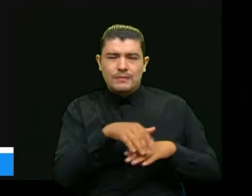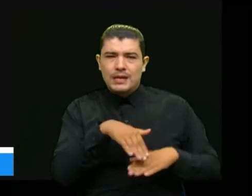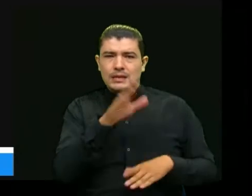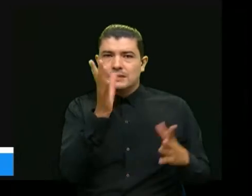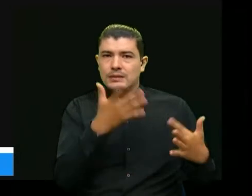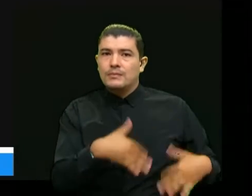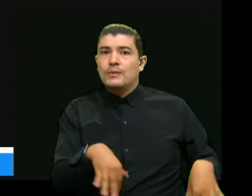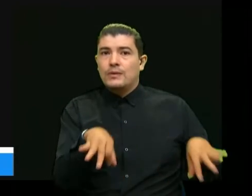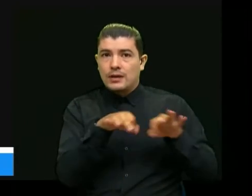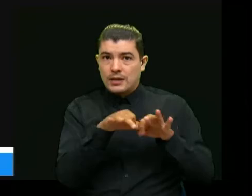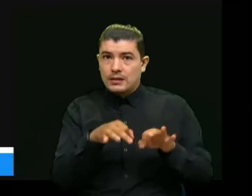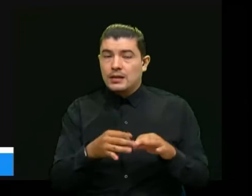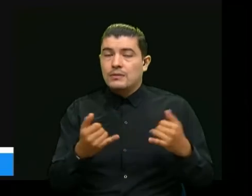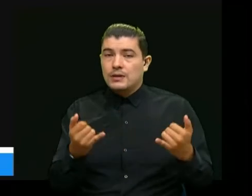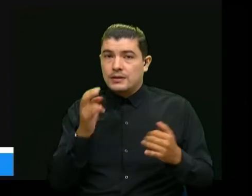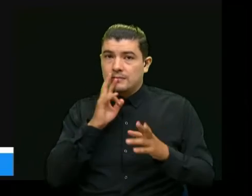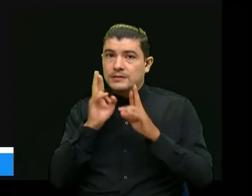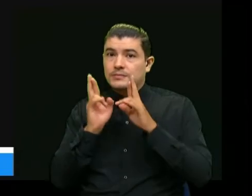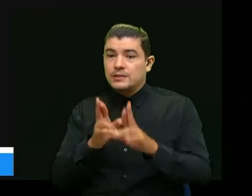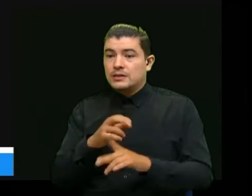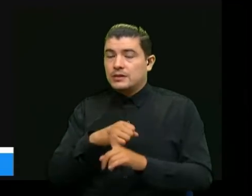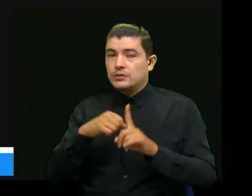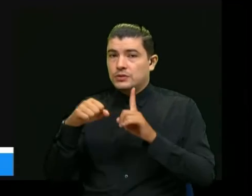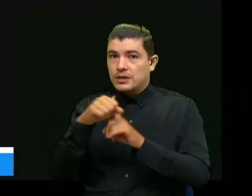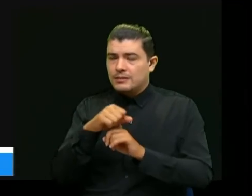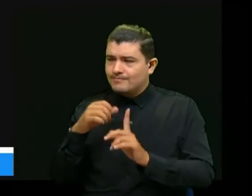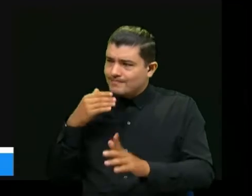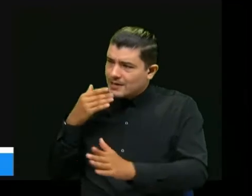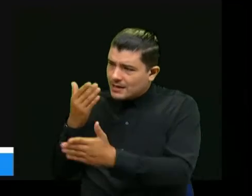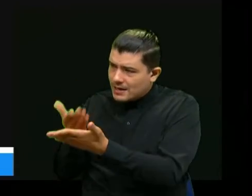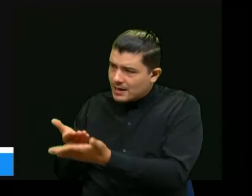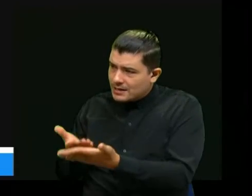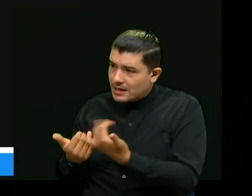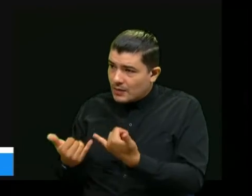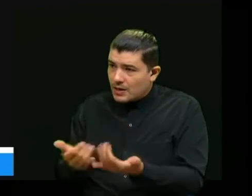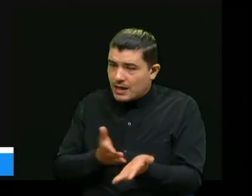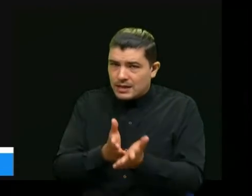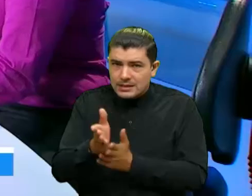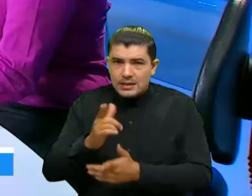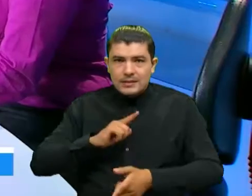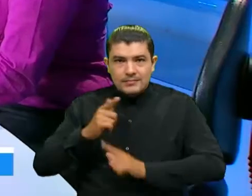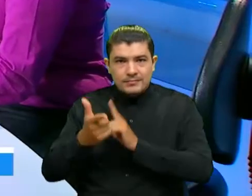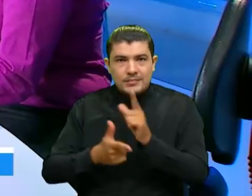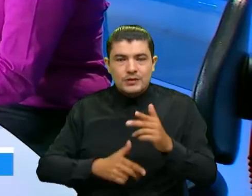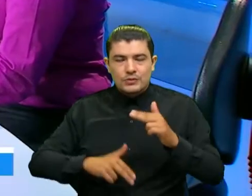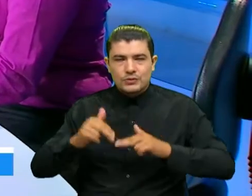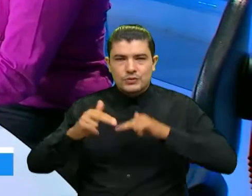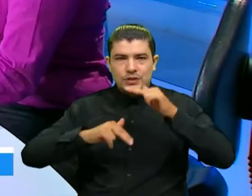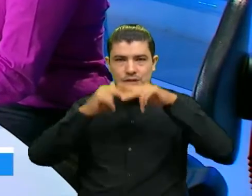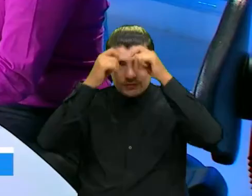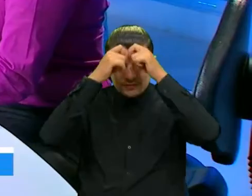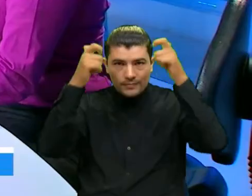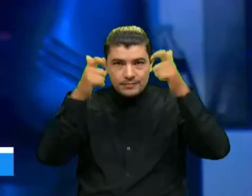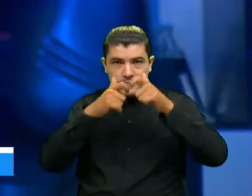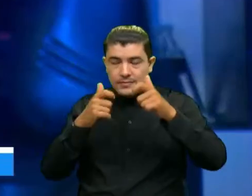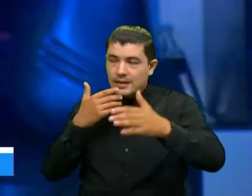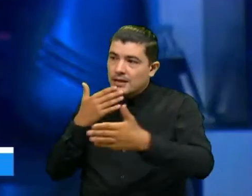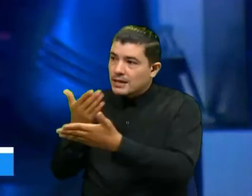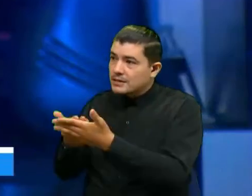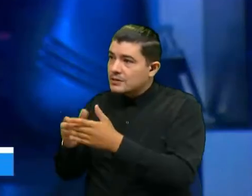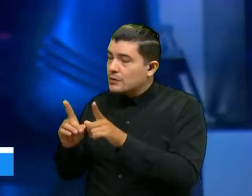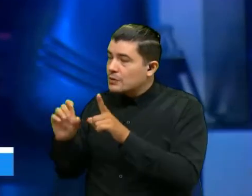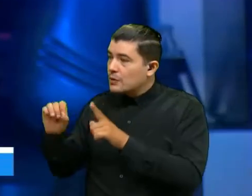importante dentro de nuestra responsabilidad social muchísimas gracias y seguimos aquí construyendo nación gracias gracias a usted doctor Juan Capilo